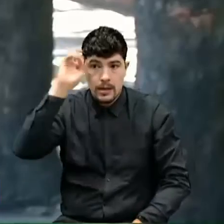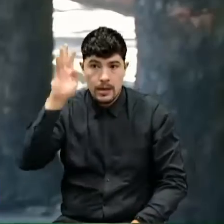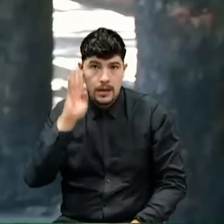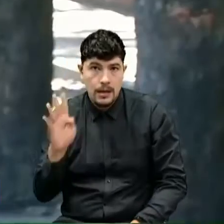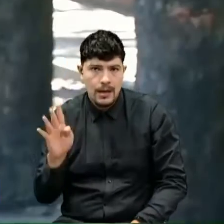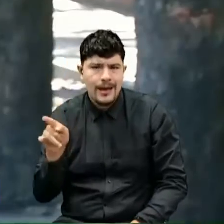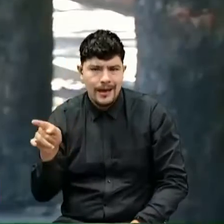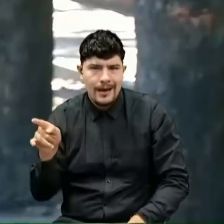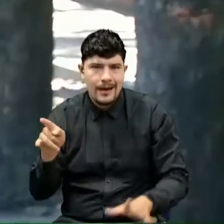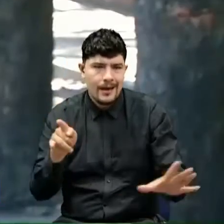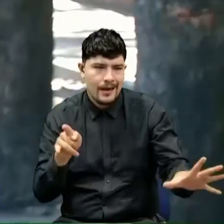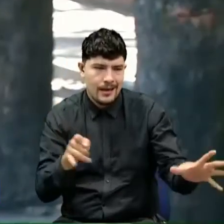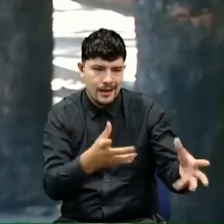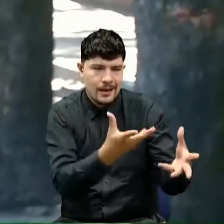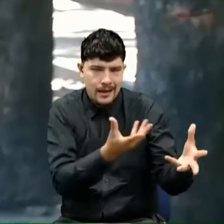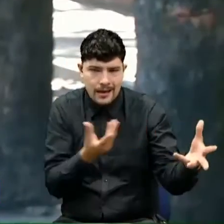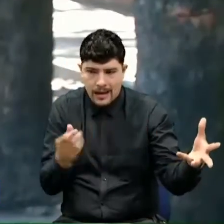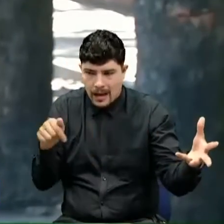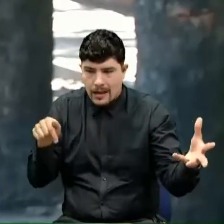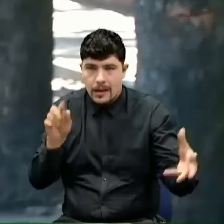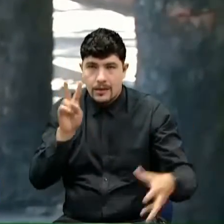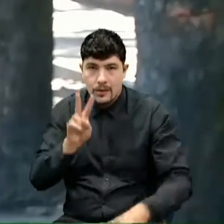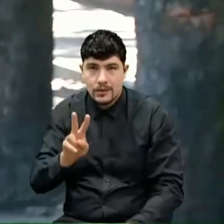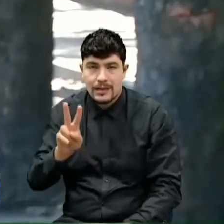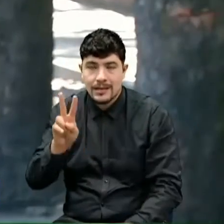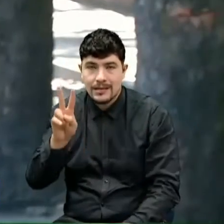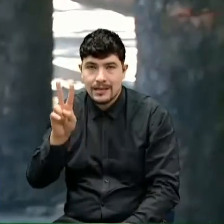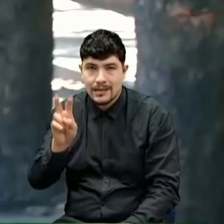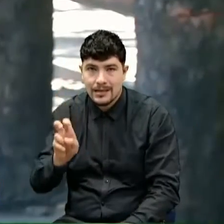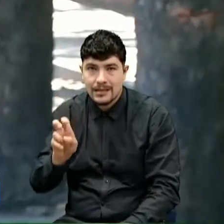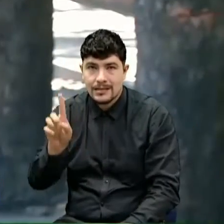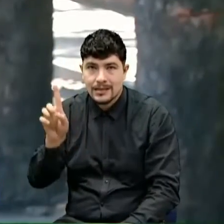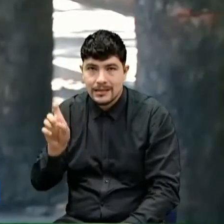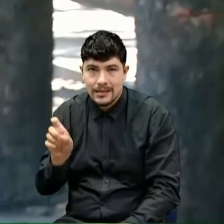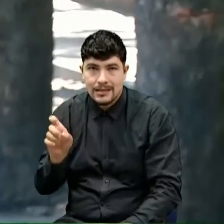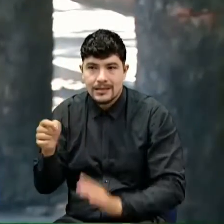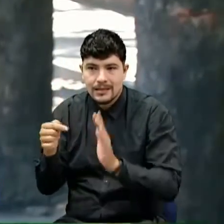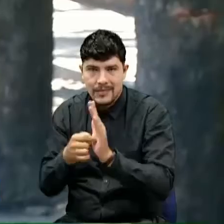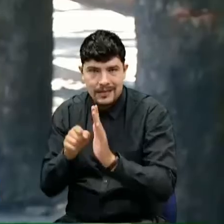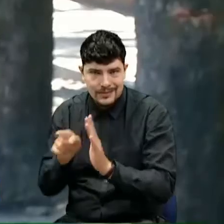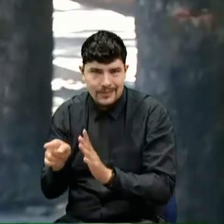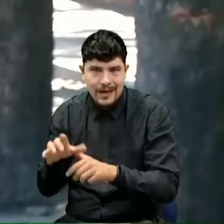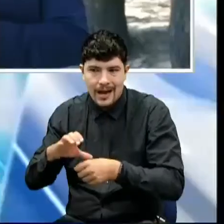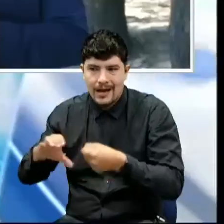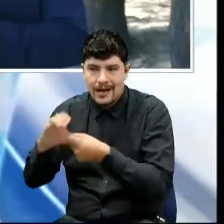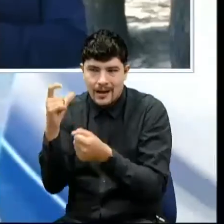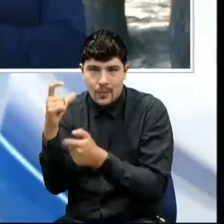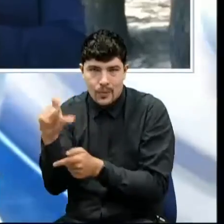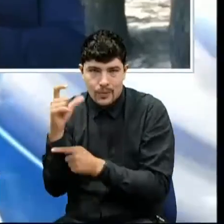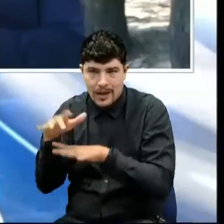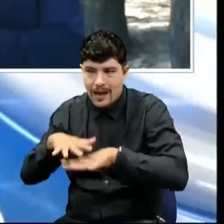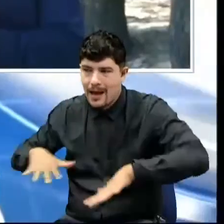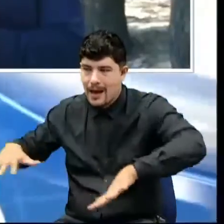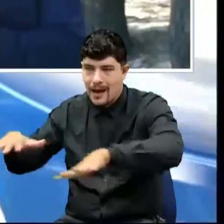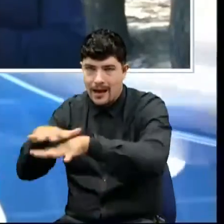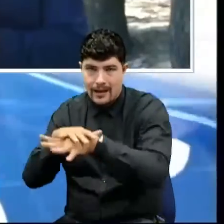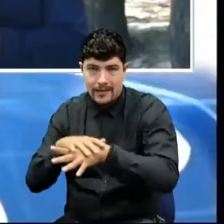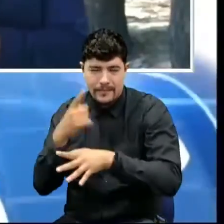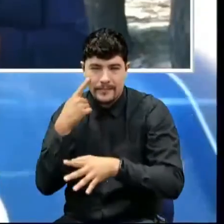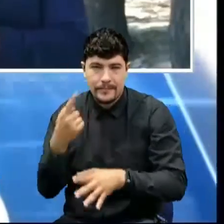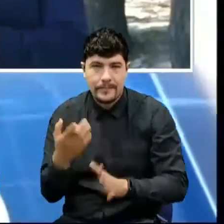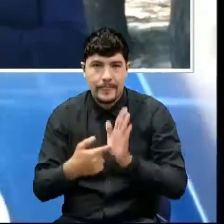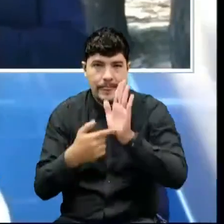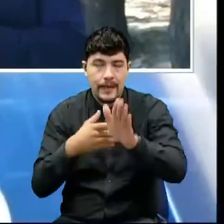653 serán aplicadas en Cúcuta y el área metropolitana. Para Oriente Noticias, Iber Noriega,